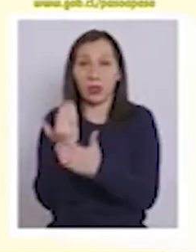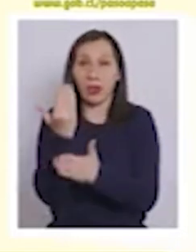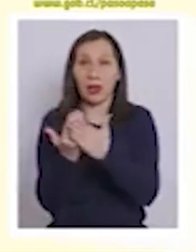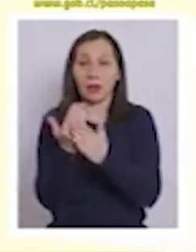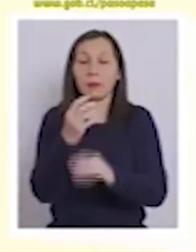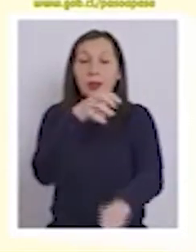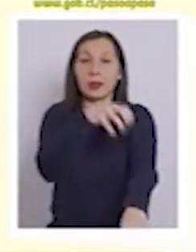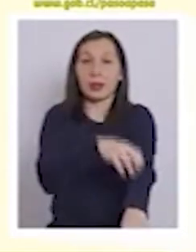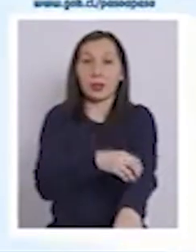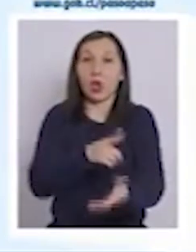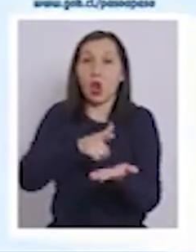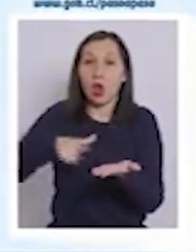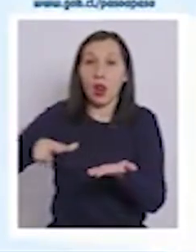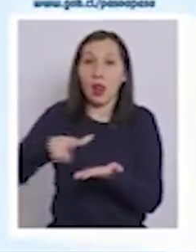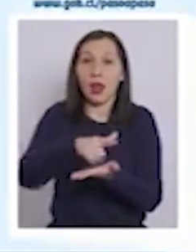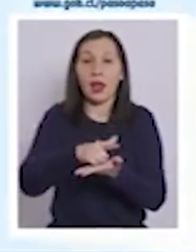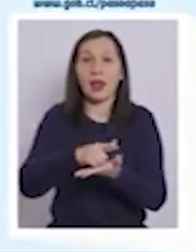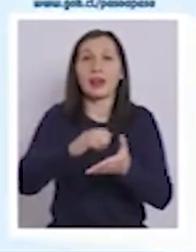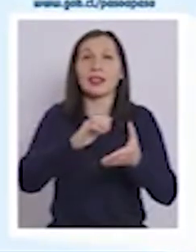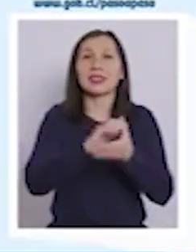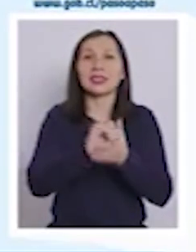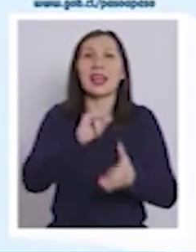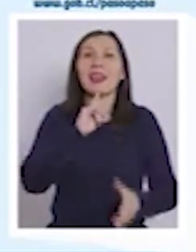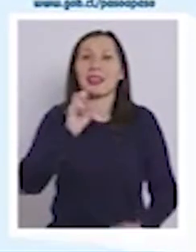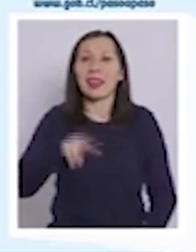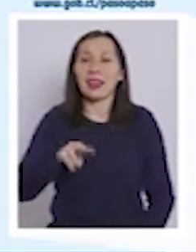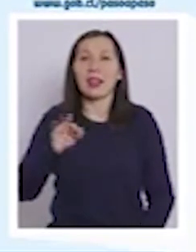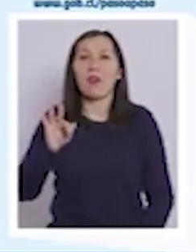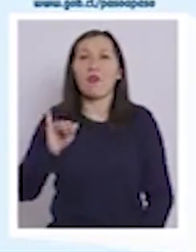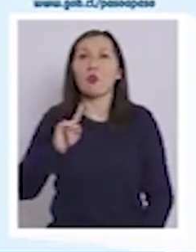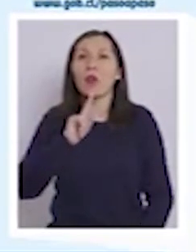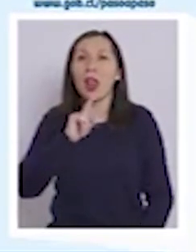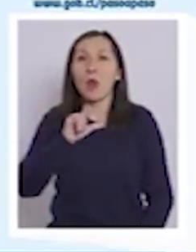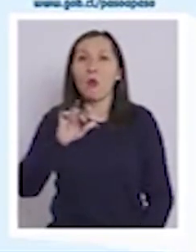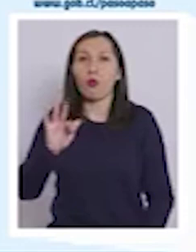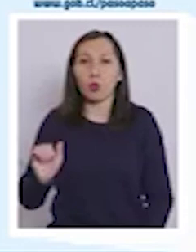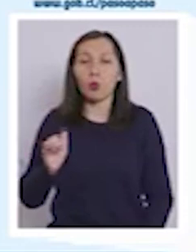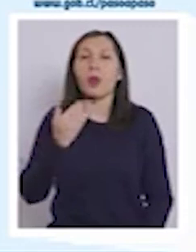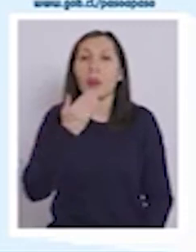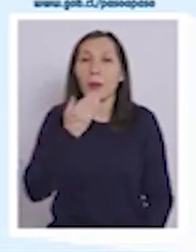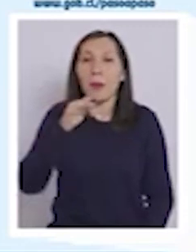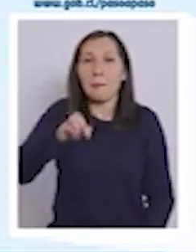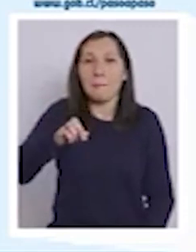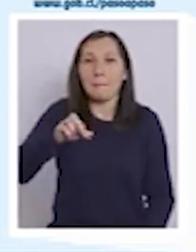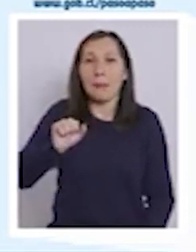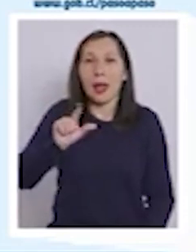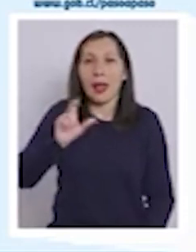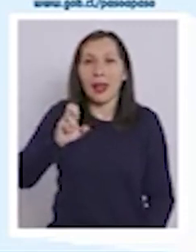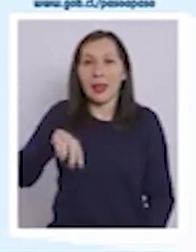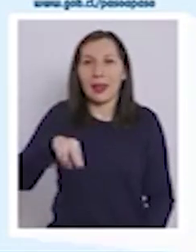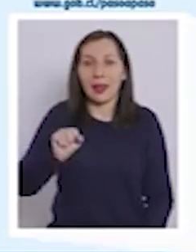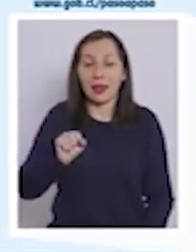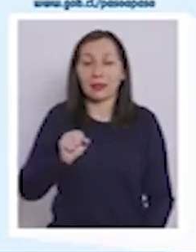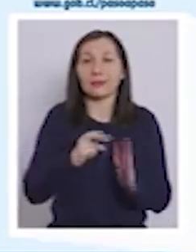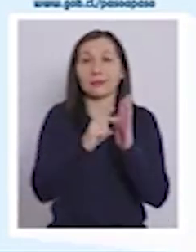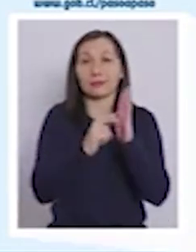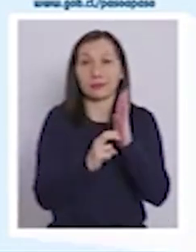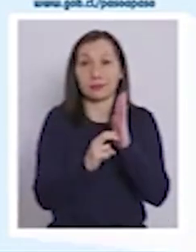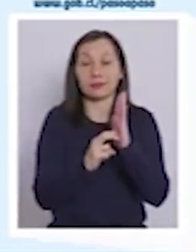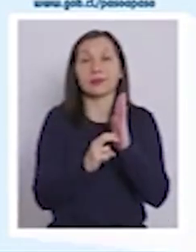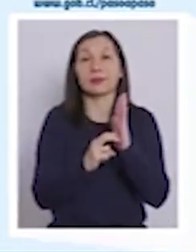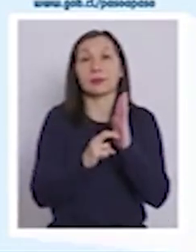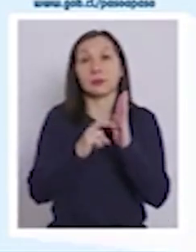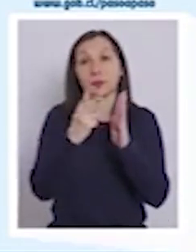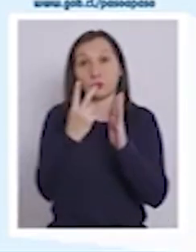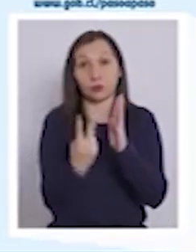En la región de Los Lagos, Chaitén, Futaleufú y Palena. Retroceden a transición el